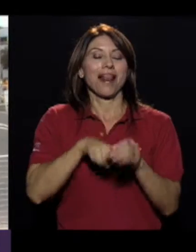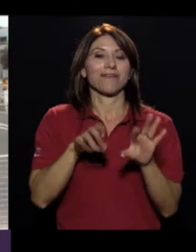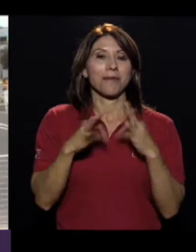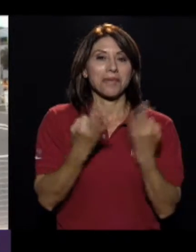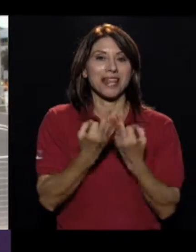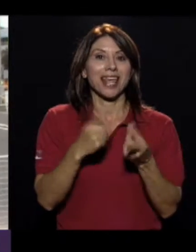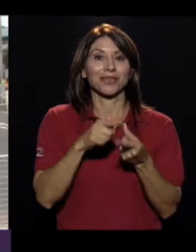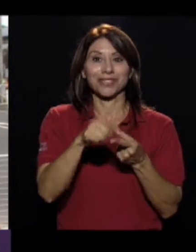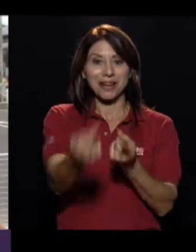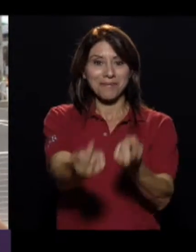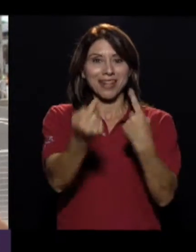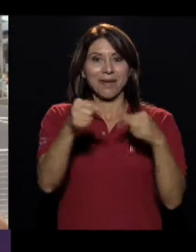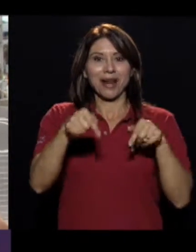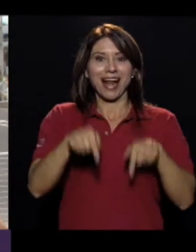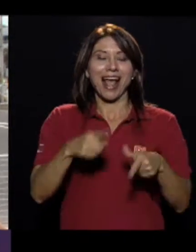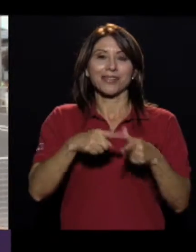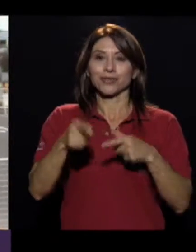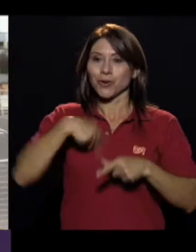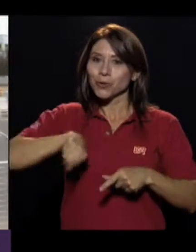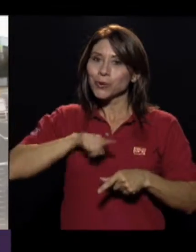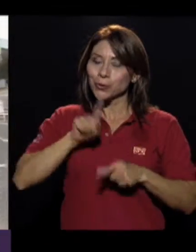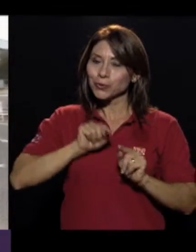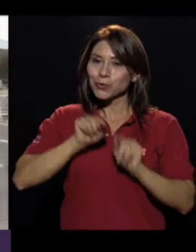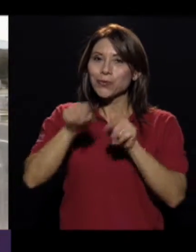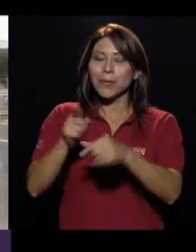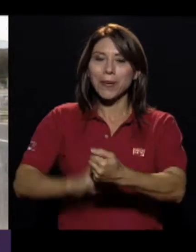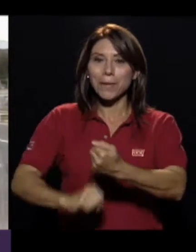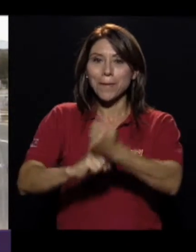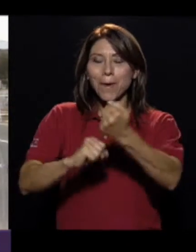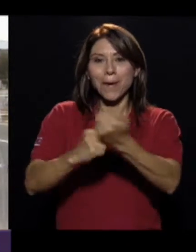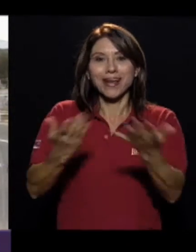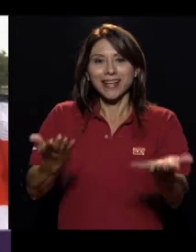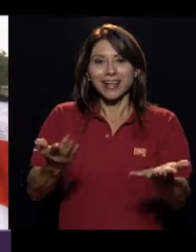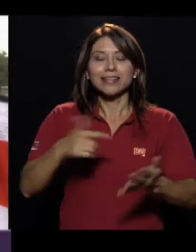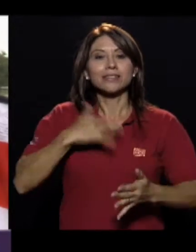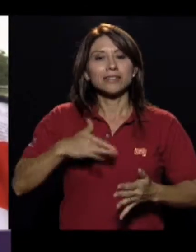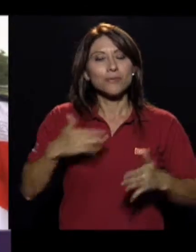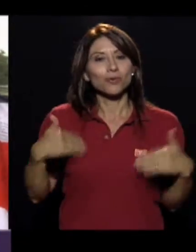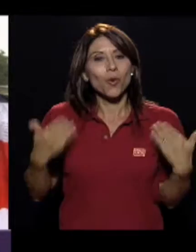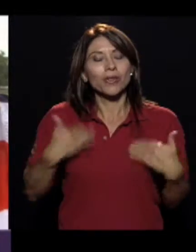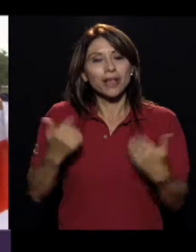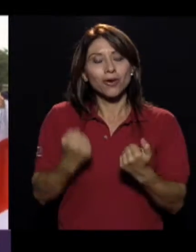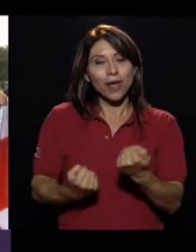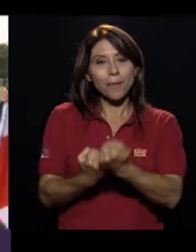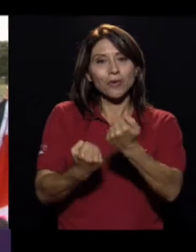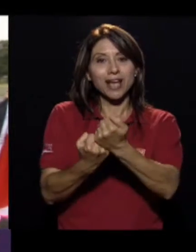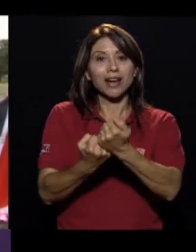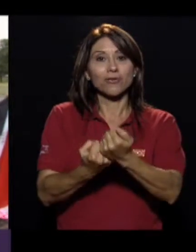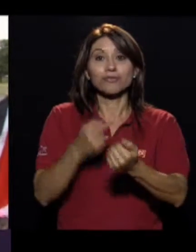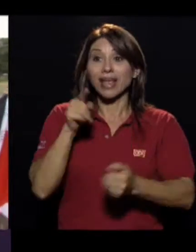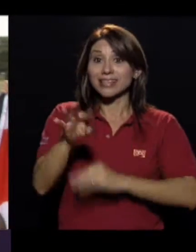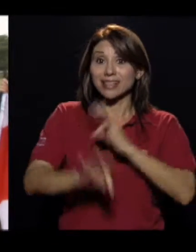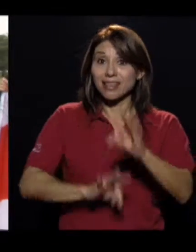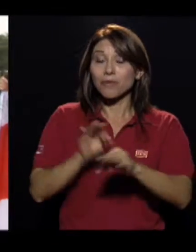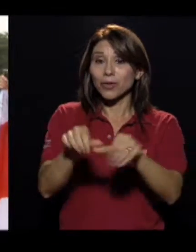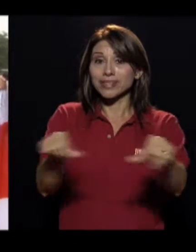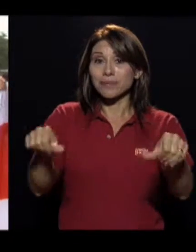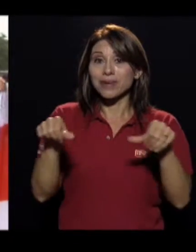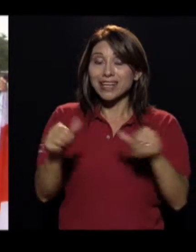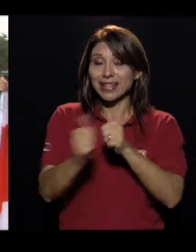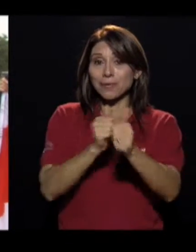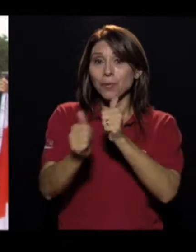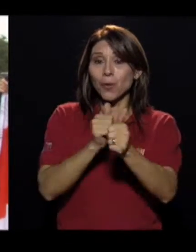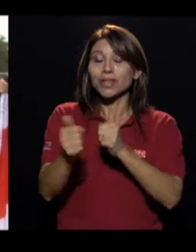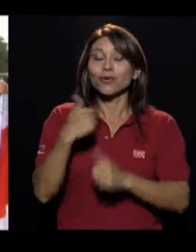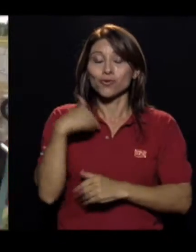familia, coincidió que venía para los Parapanam, entonces no podíamos faltar. Muy contentos de poderlo apoyar,